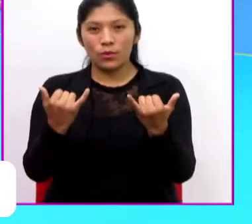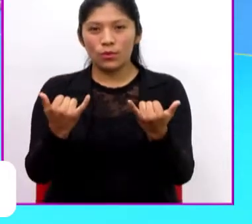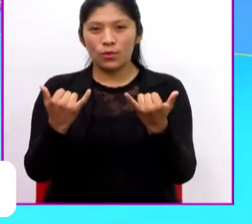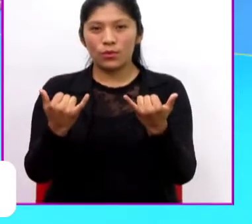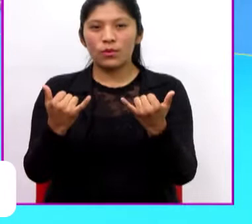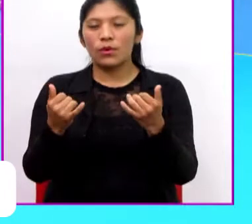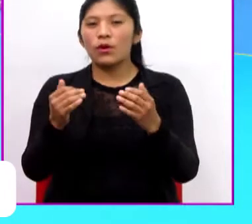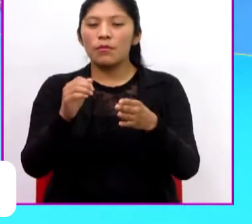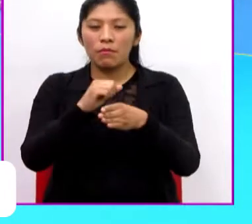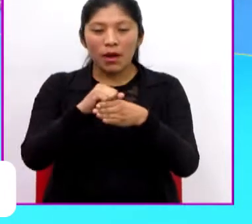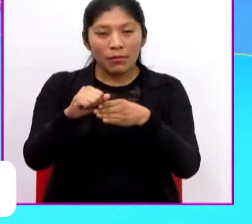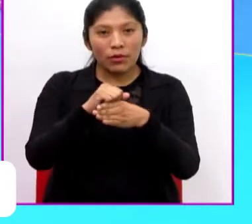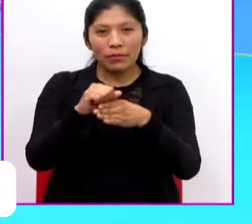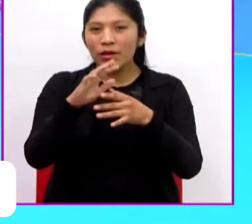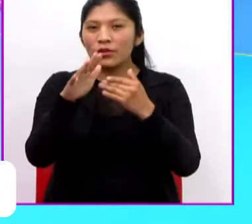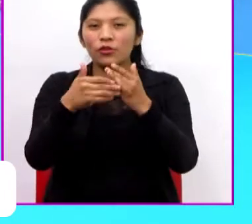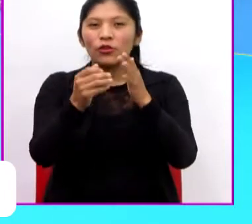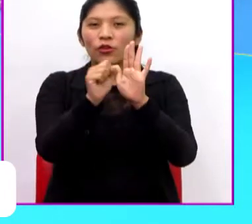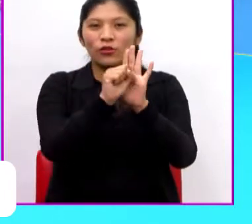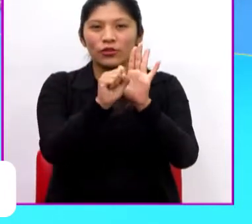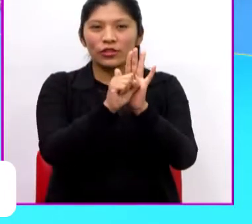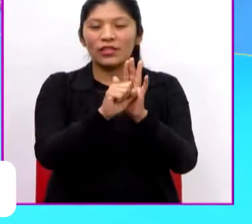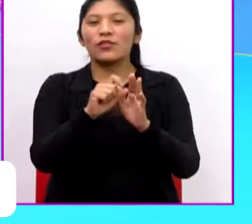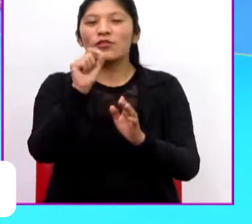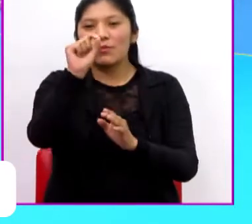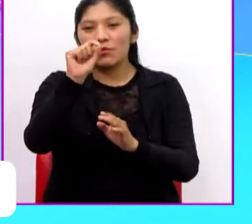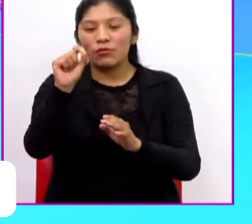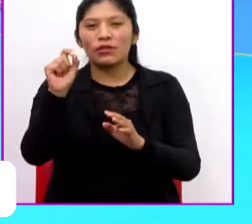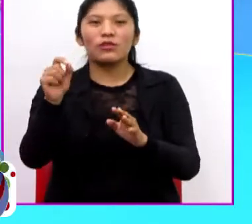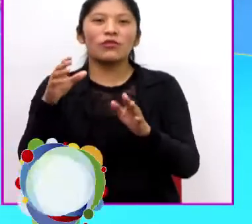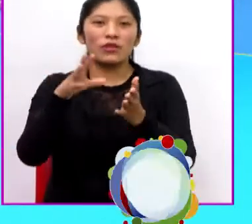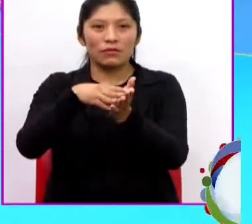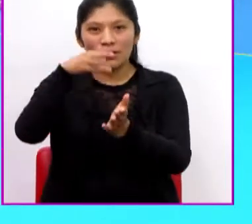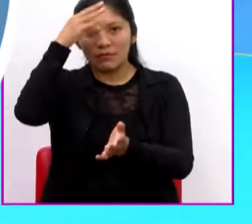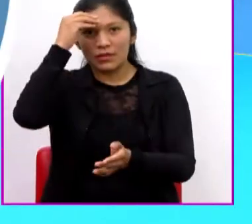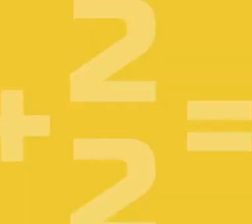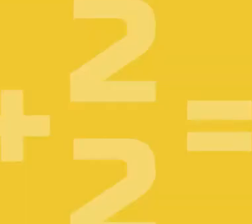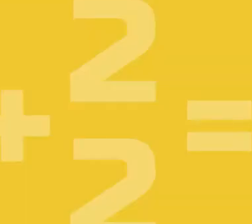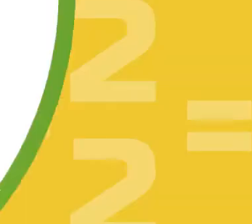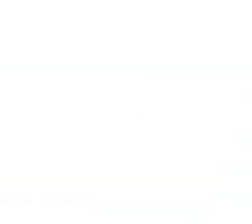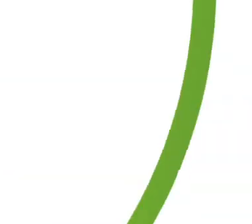vamos a poner en práctica los signos de puntuación a través de los textos.